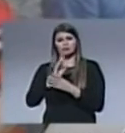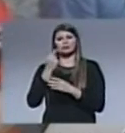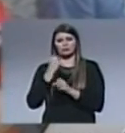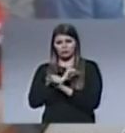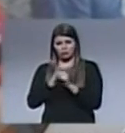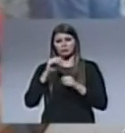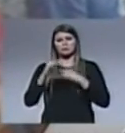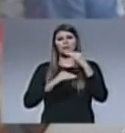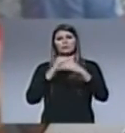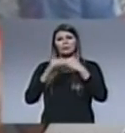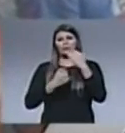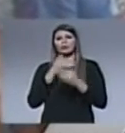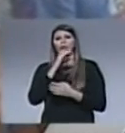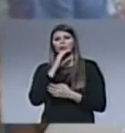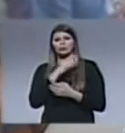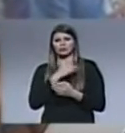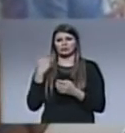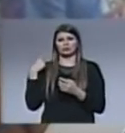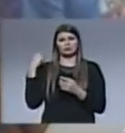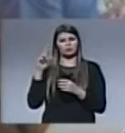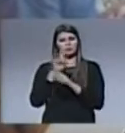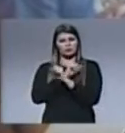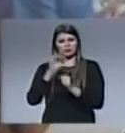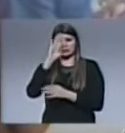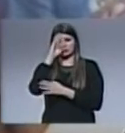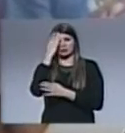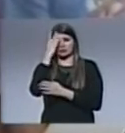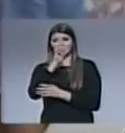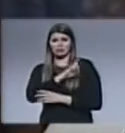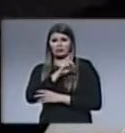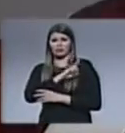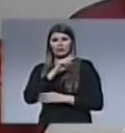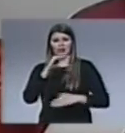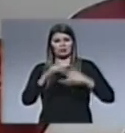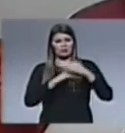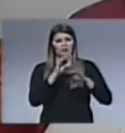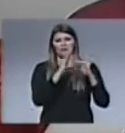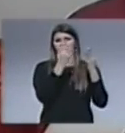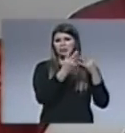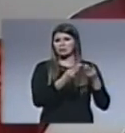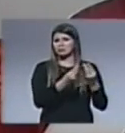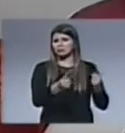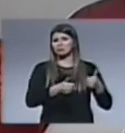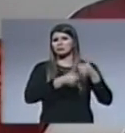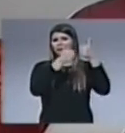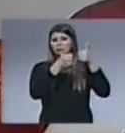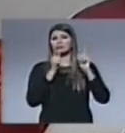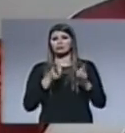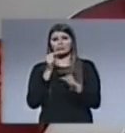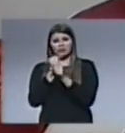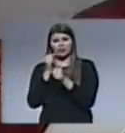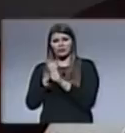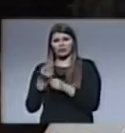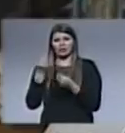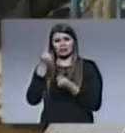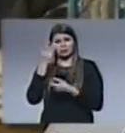a entregar las cosas? ¿Cómo el Señor ha cambiado nuestra vida? ¿Ha organizado nuestra familia? ¿Ha organizado nuestro trabajo, nuestra